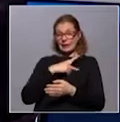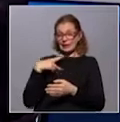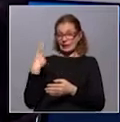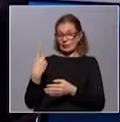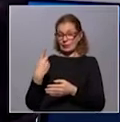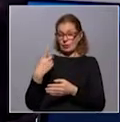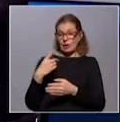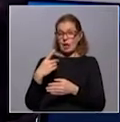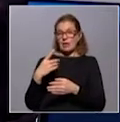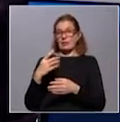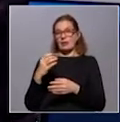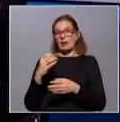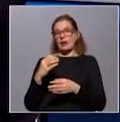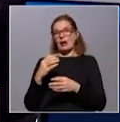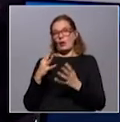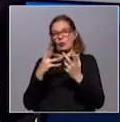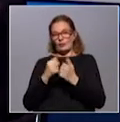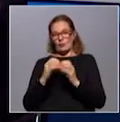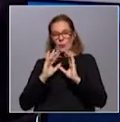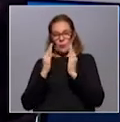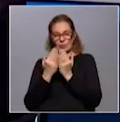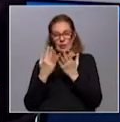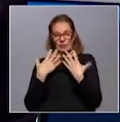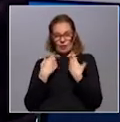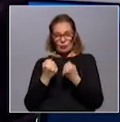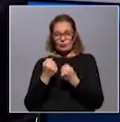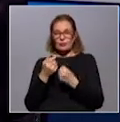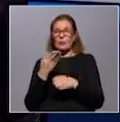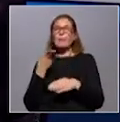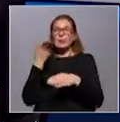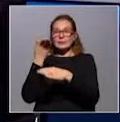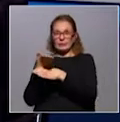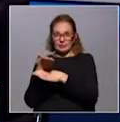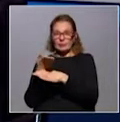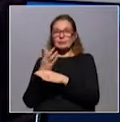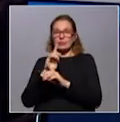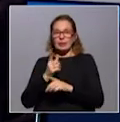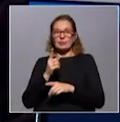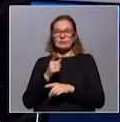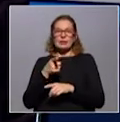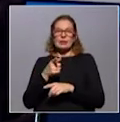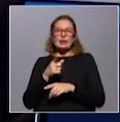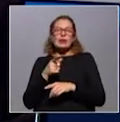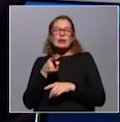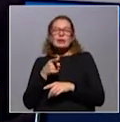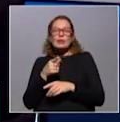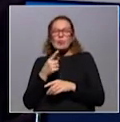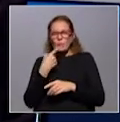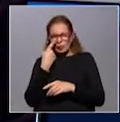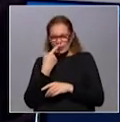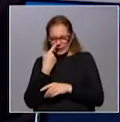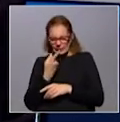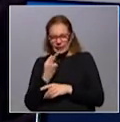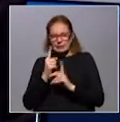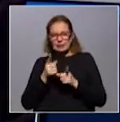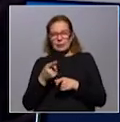Setién, donde, digamos, solicitan participar en este COVAX-19. Esa es una plataforma muy interesante